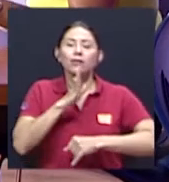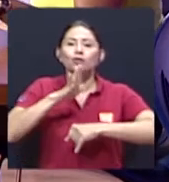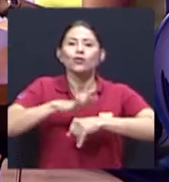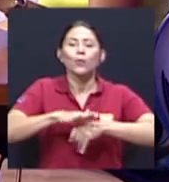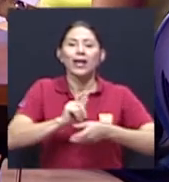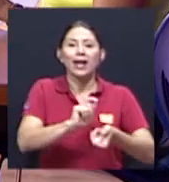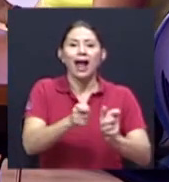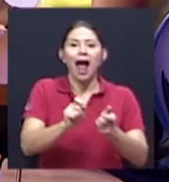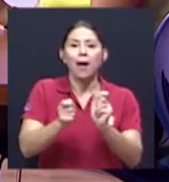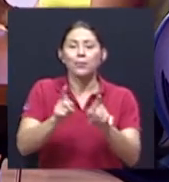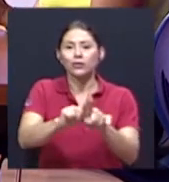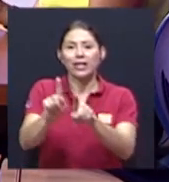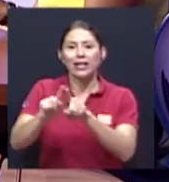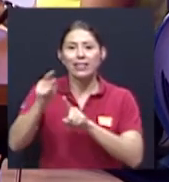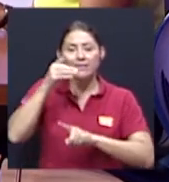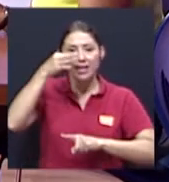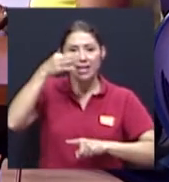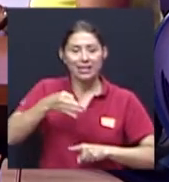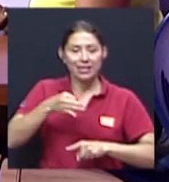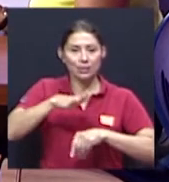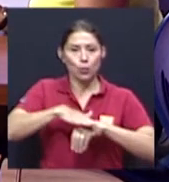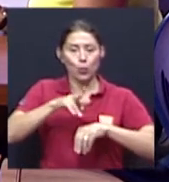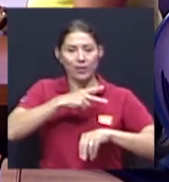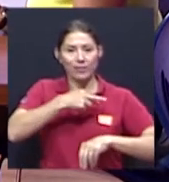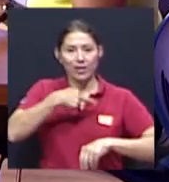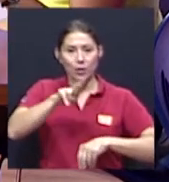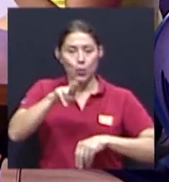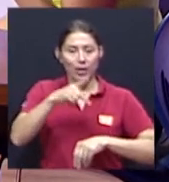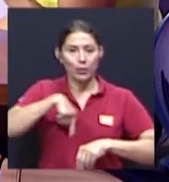en las creencias religiosas en nuestro país.